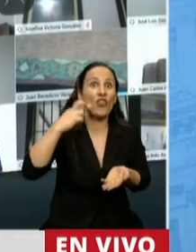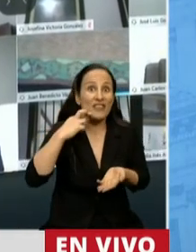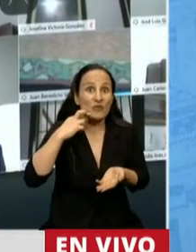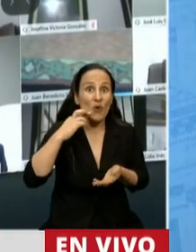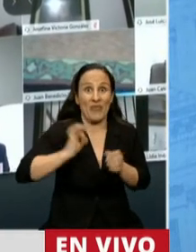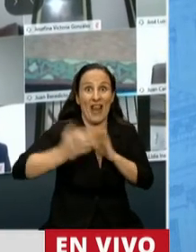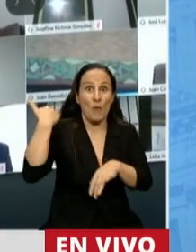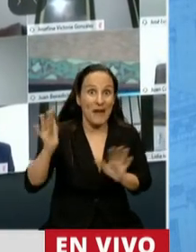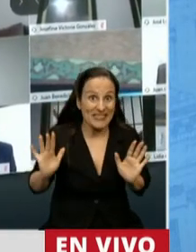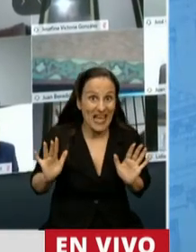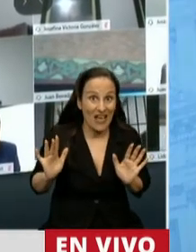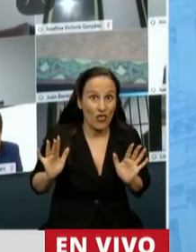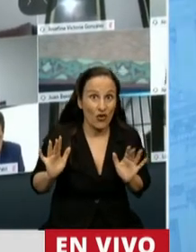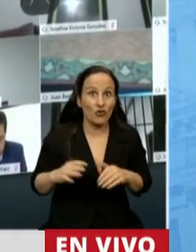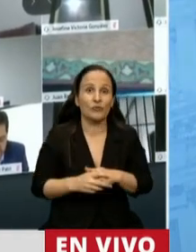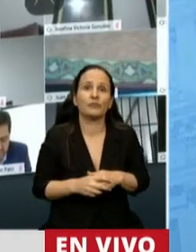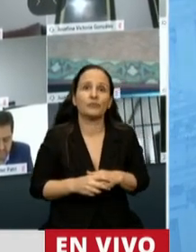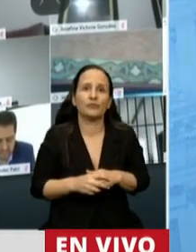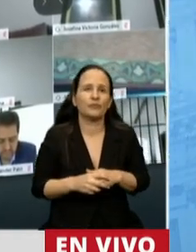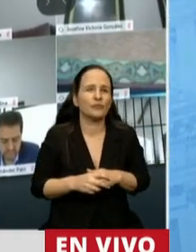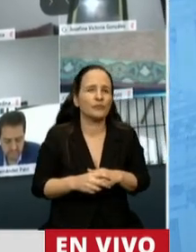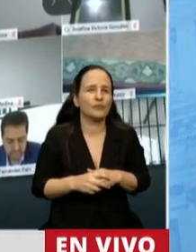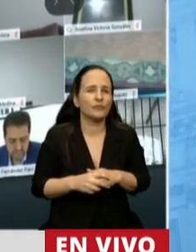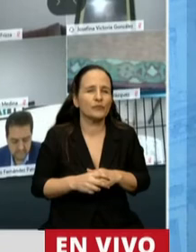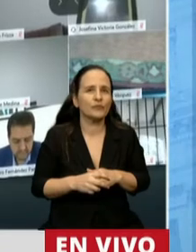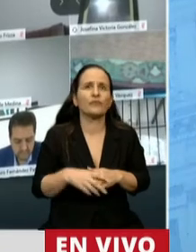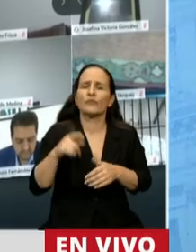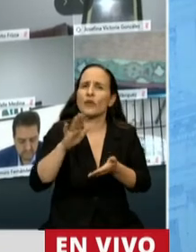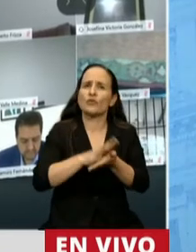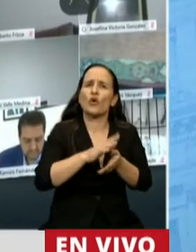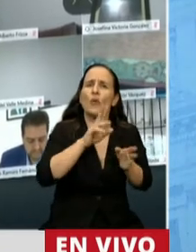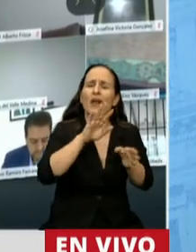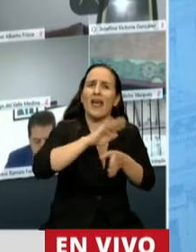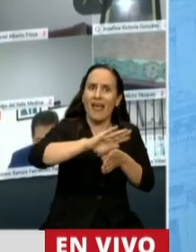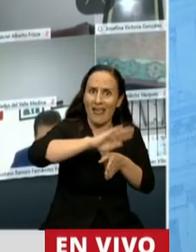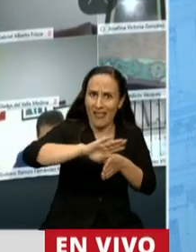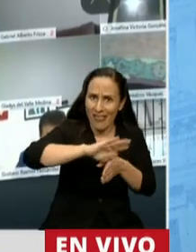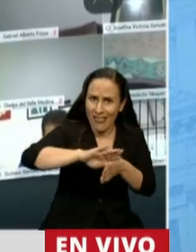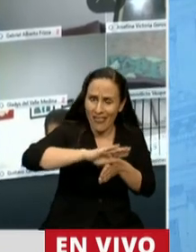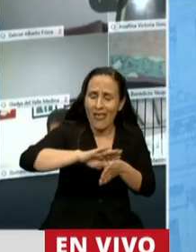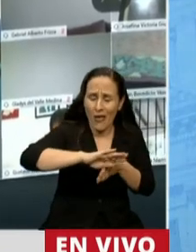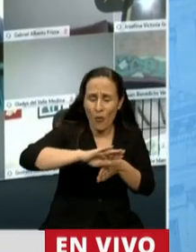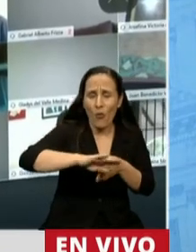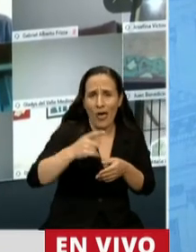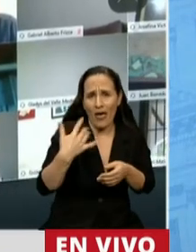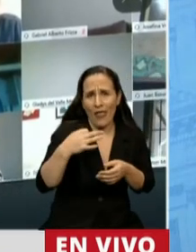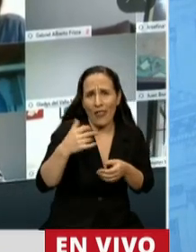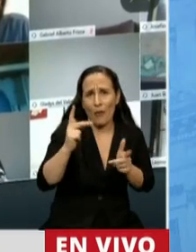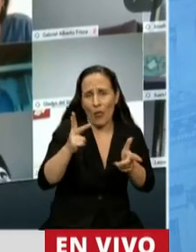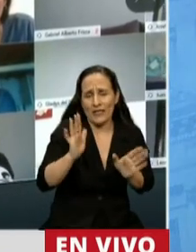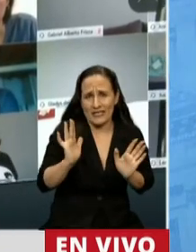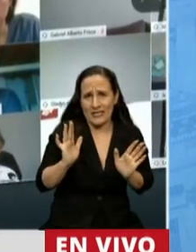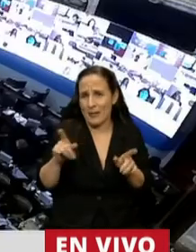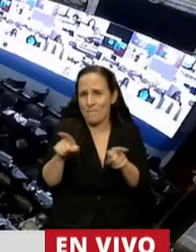19 y también esta resolución conjunta. Con el resto de la deuda, también vale decirlo, haciendo mías las